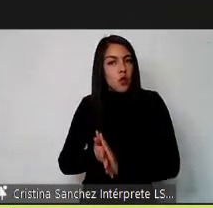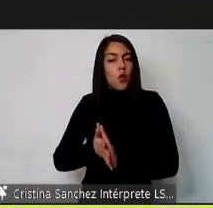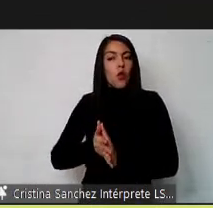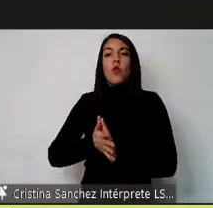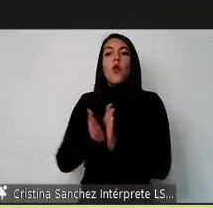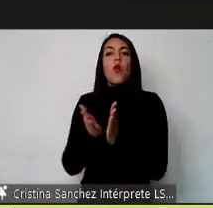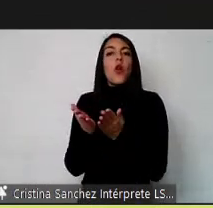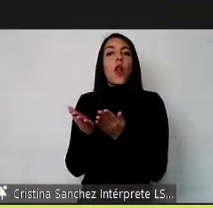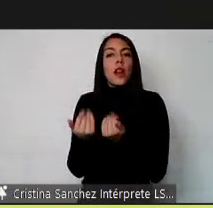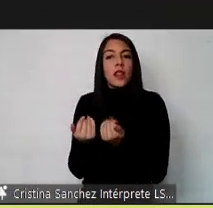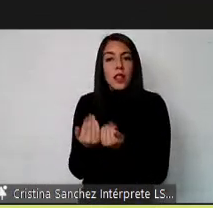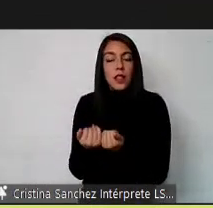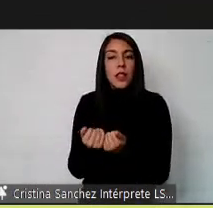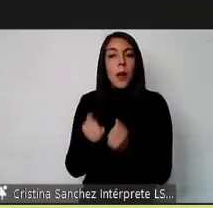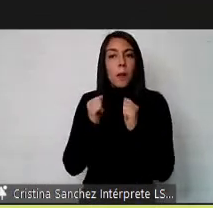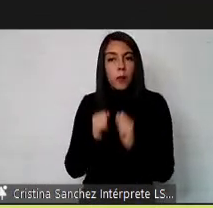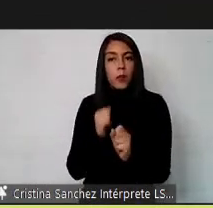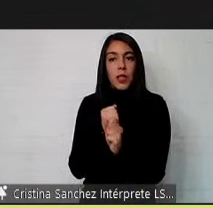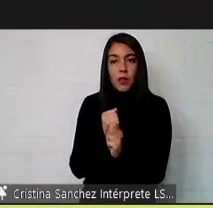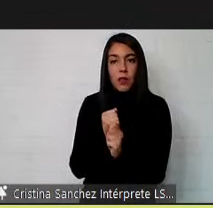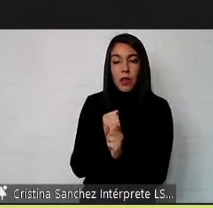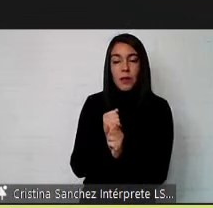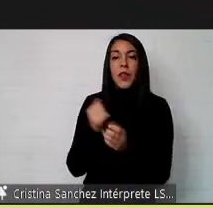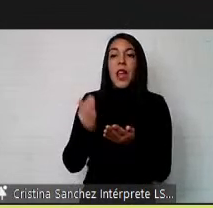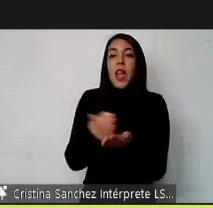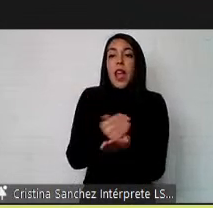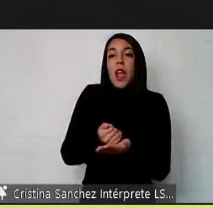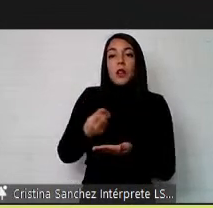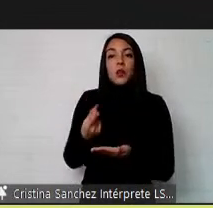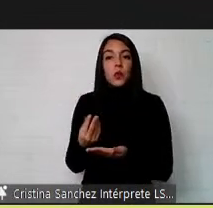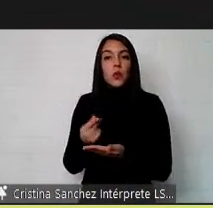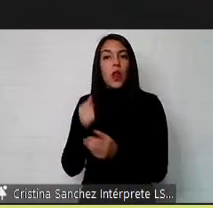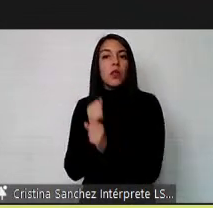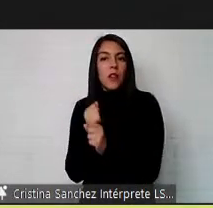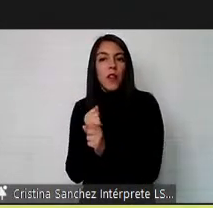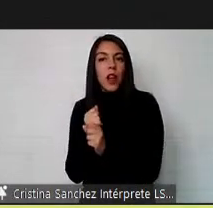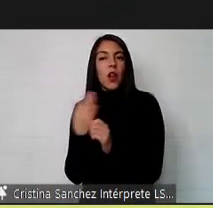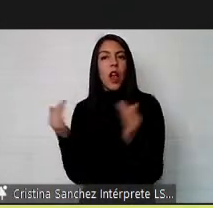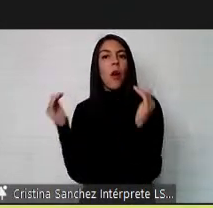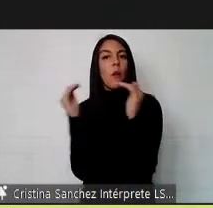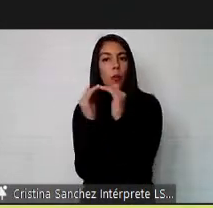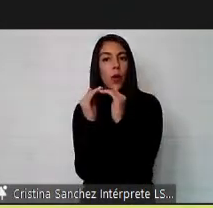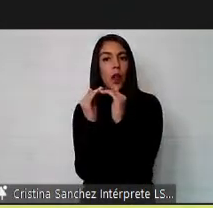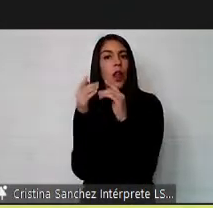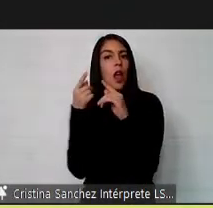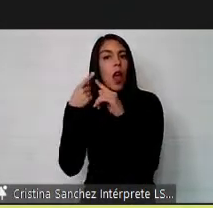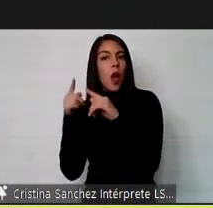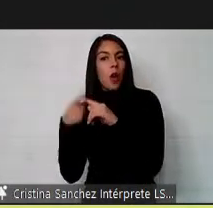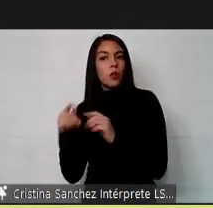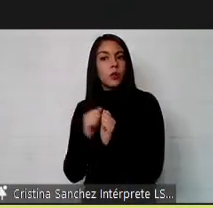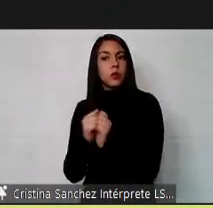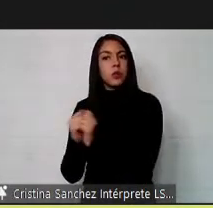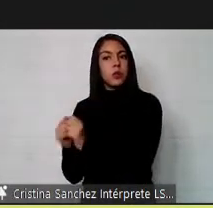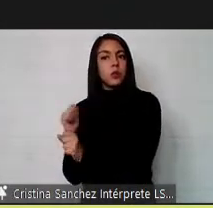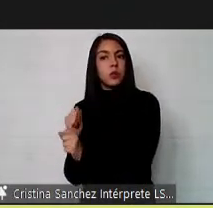la remuneración de ese trabajo es en igualdad de condiciones respecto a sus pares